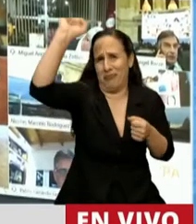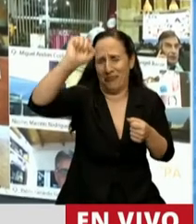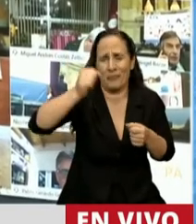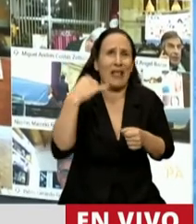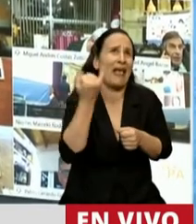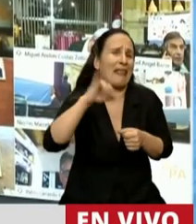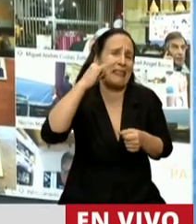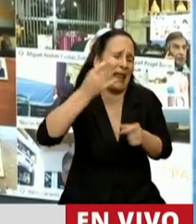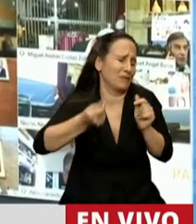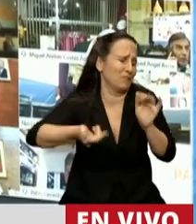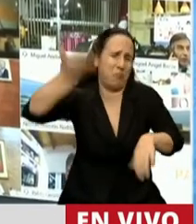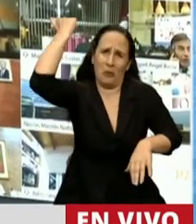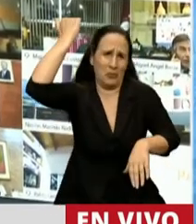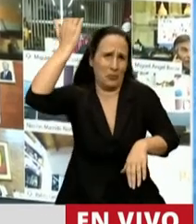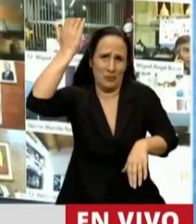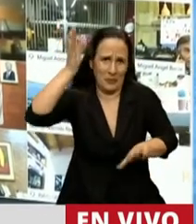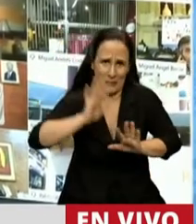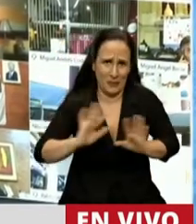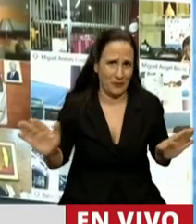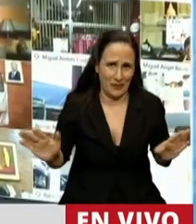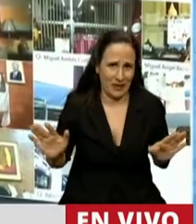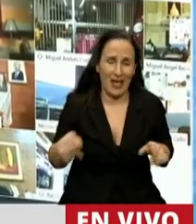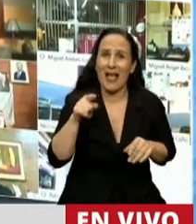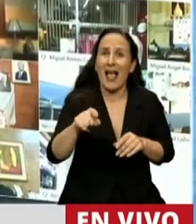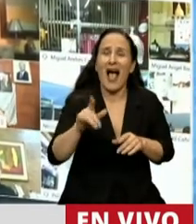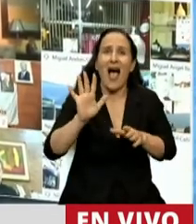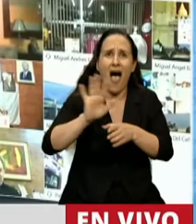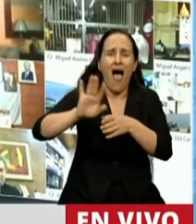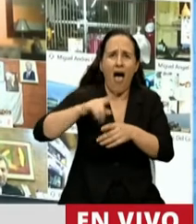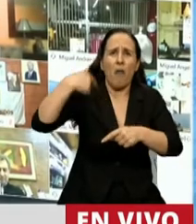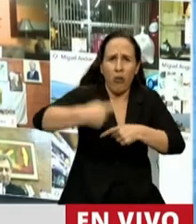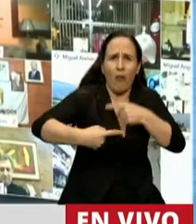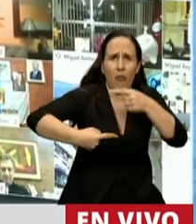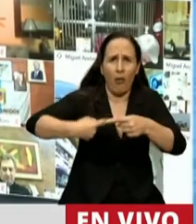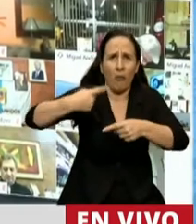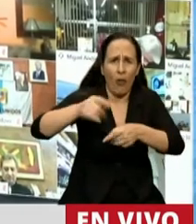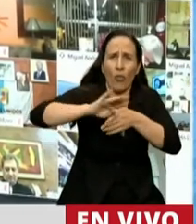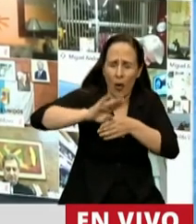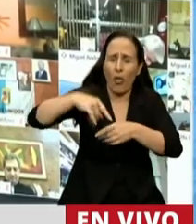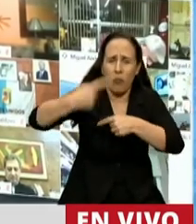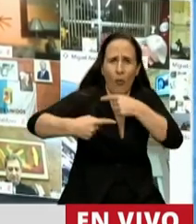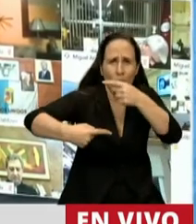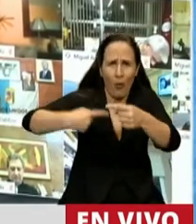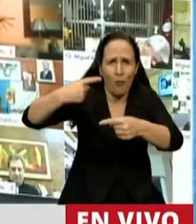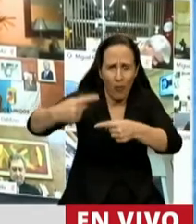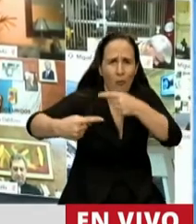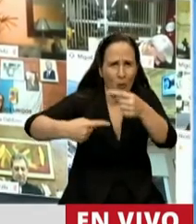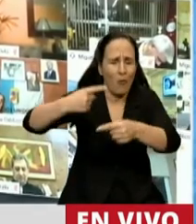interés y a un proceso de reproducción inaudito de endeudamiento con